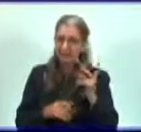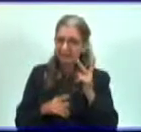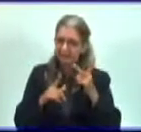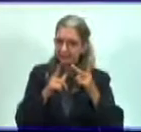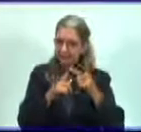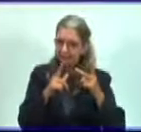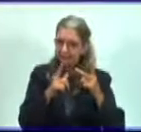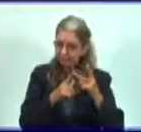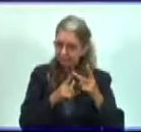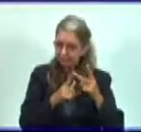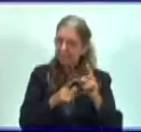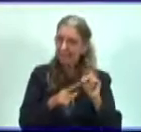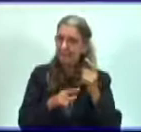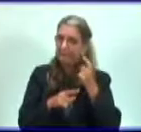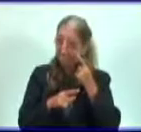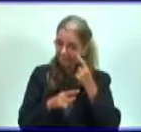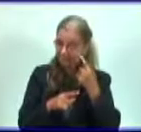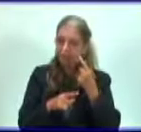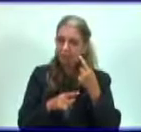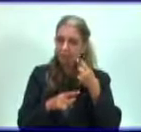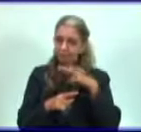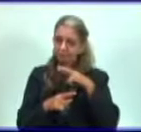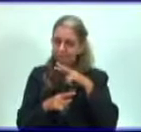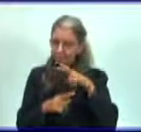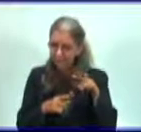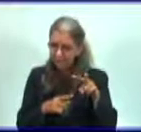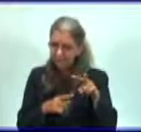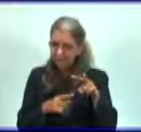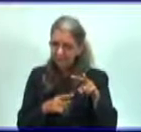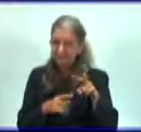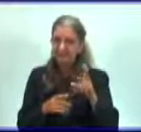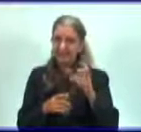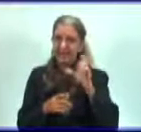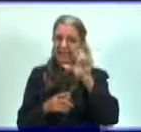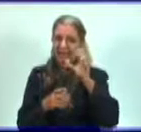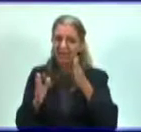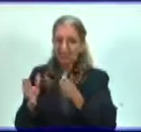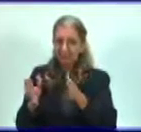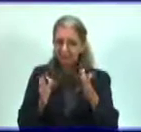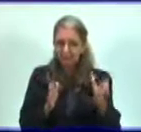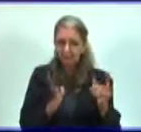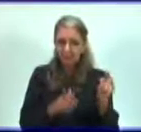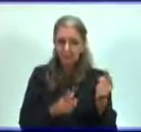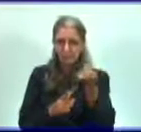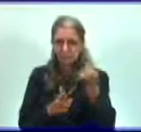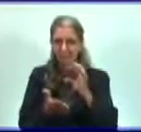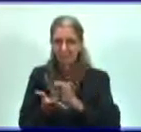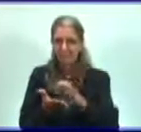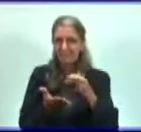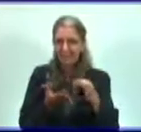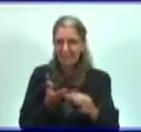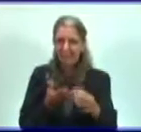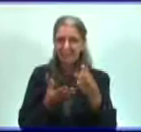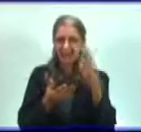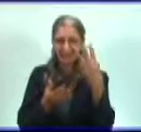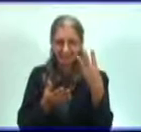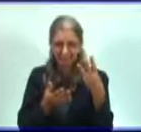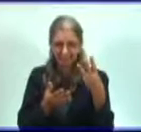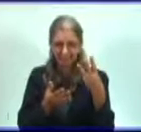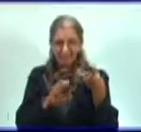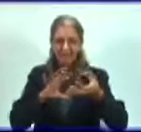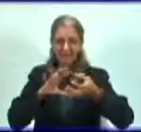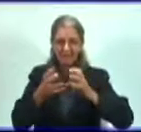localizar en tu libro de texto el capítulo 1, página 3, y sobre la base de la